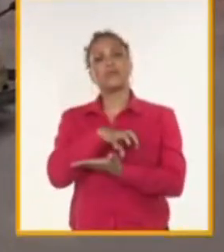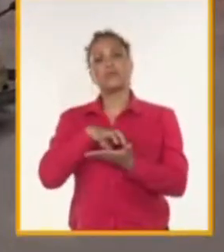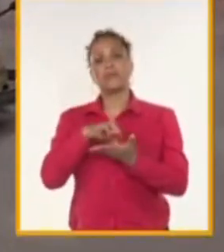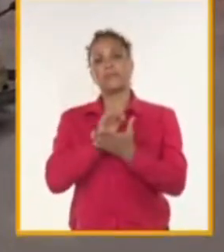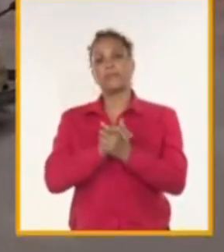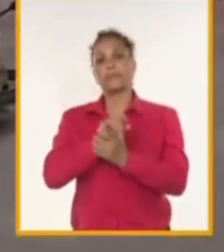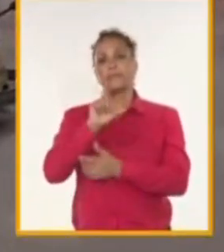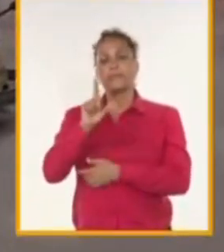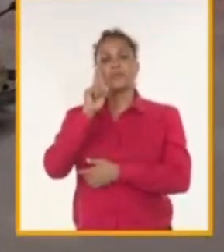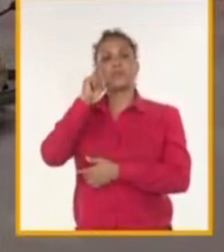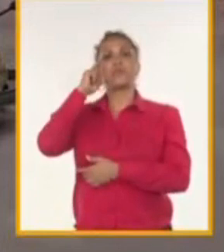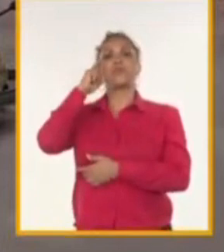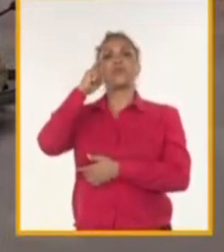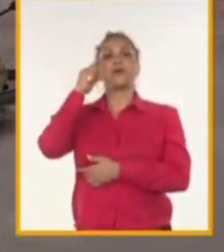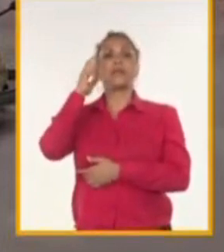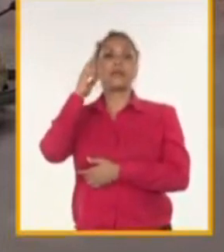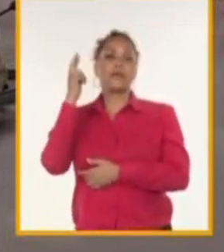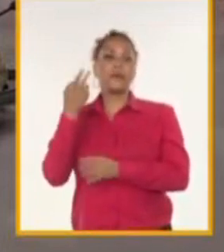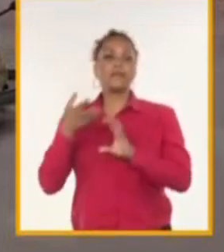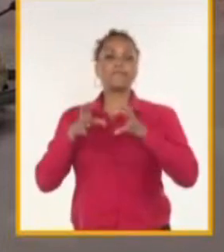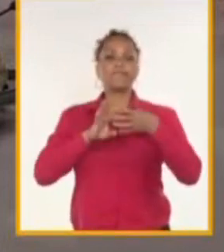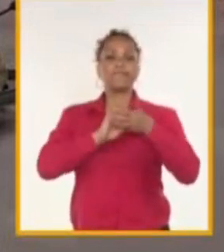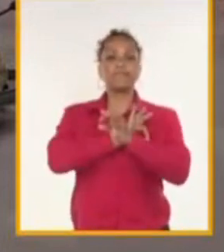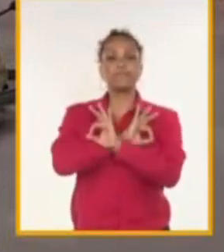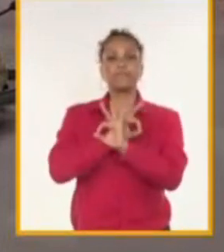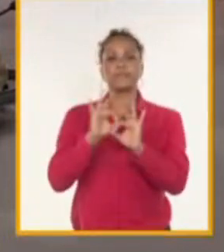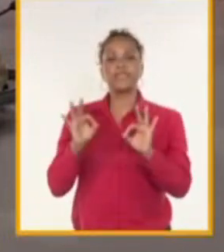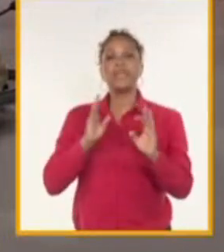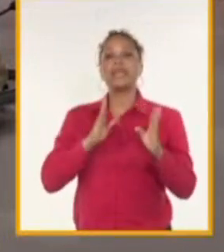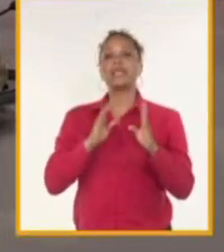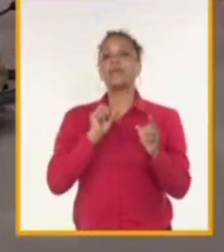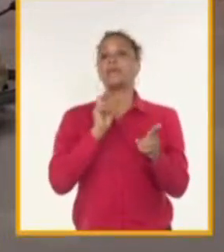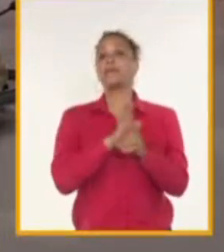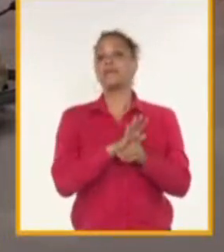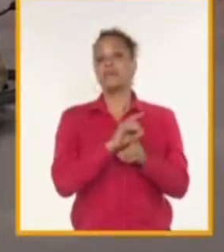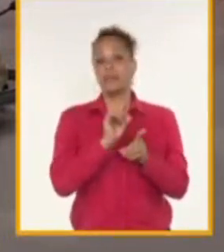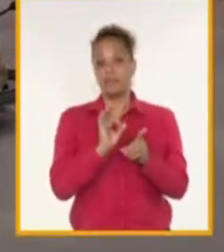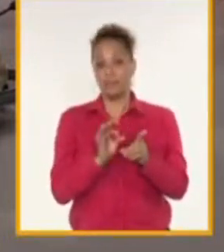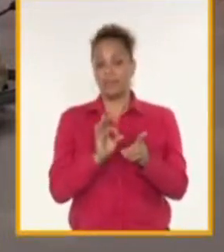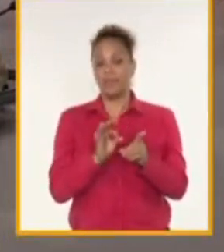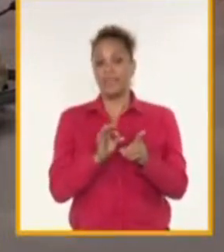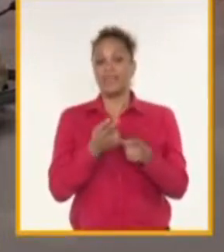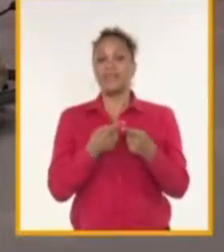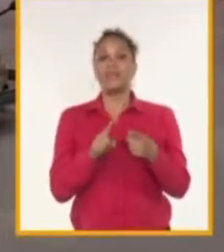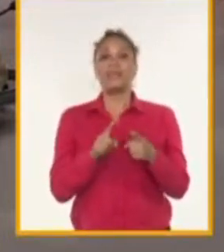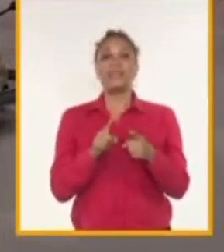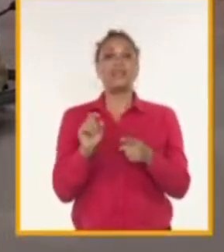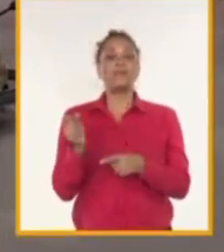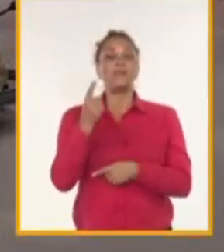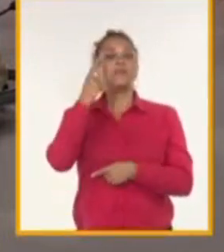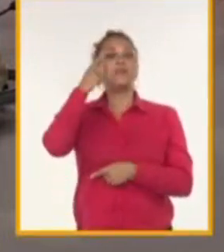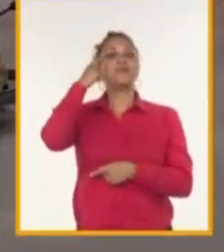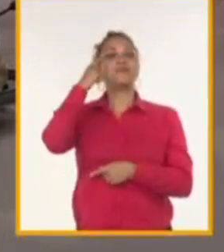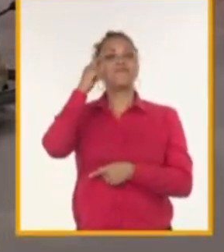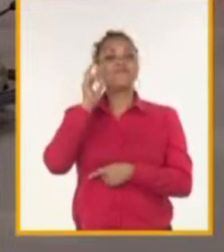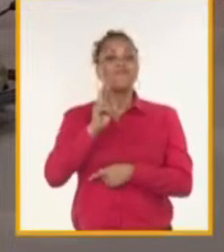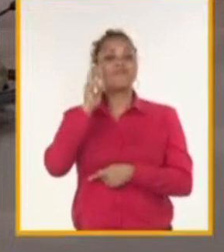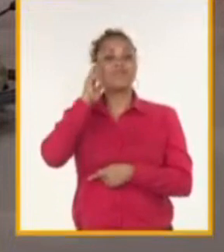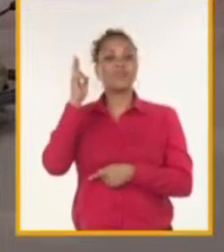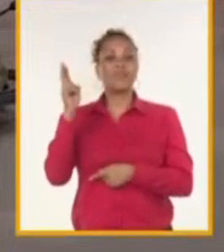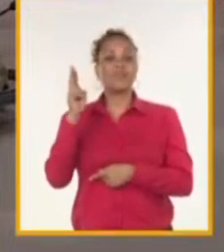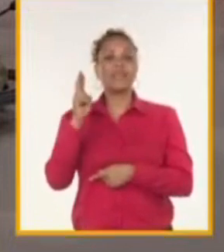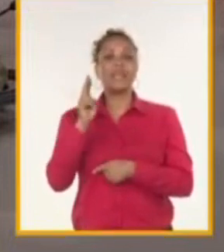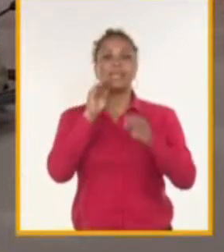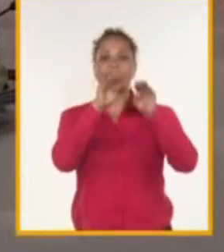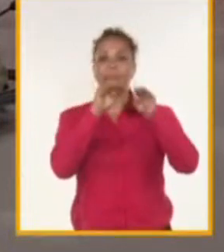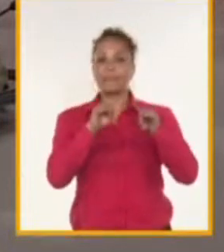recuerda de manera especial esa etapa inicial y la imagen primera siempre es la terminal de contenedores.